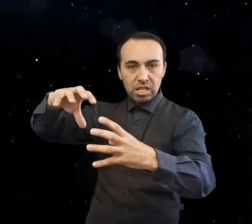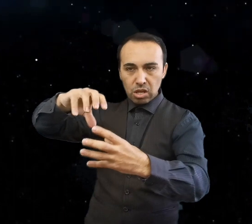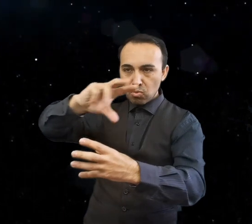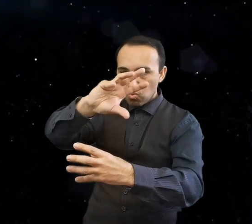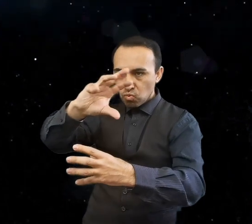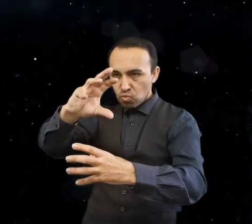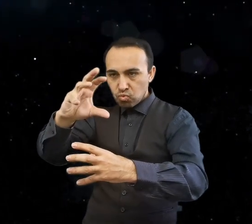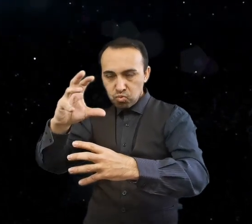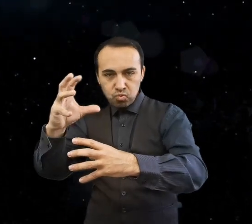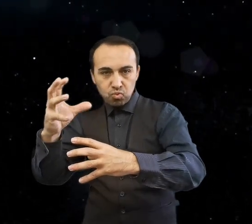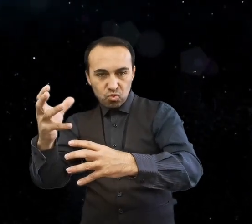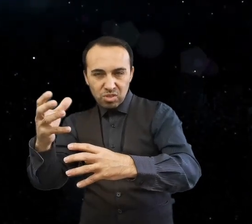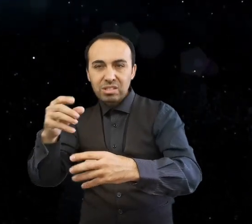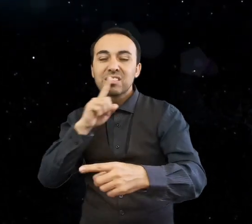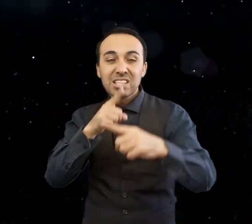Ceres.